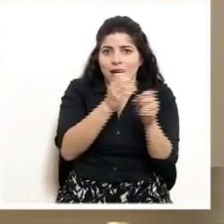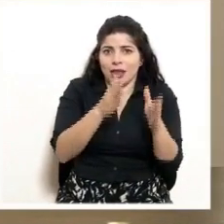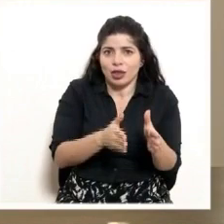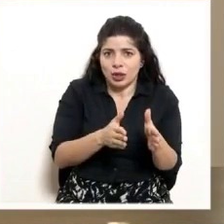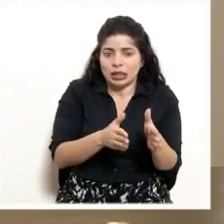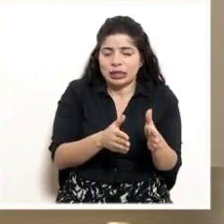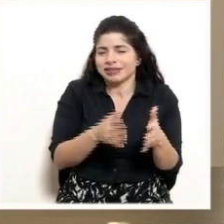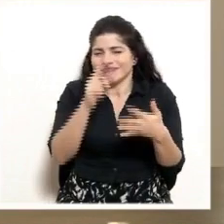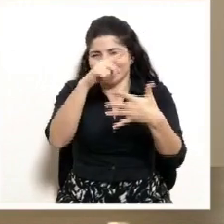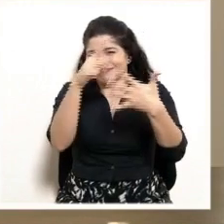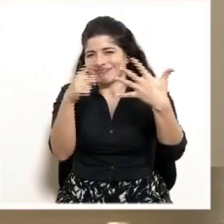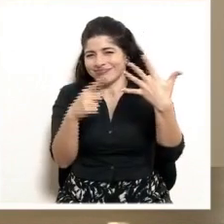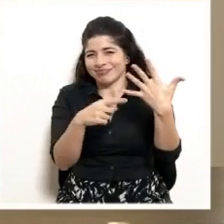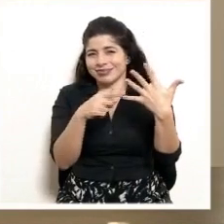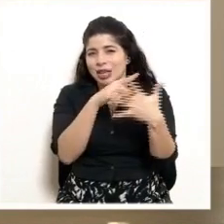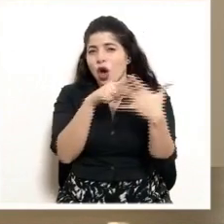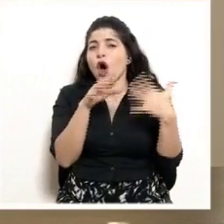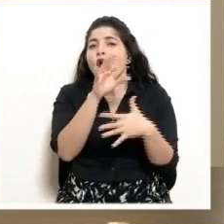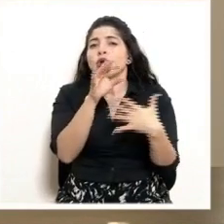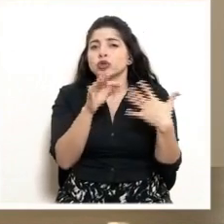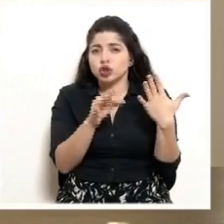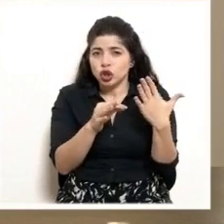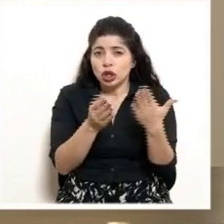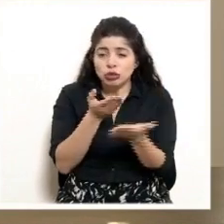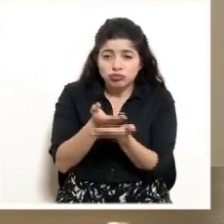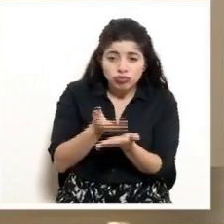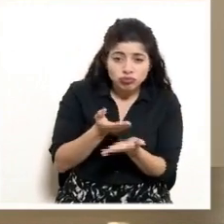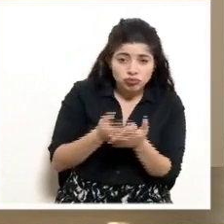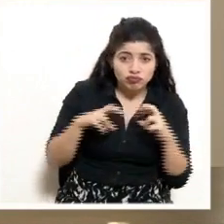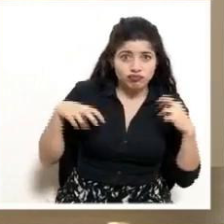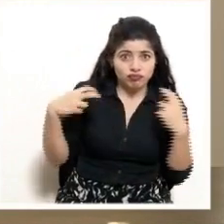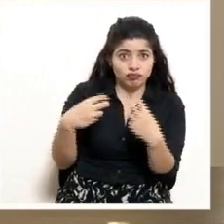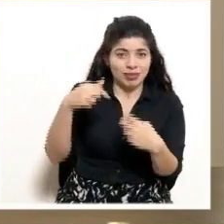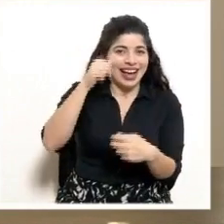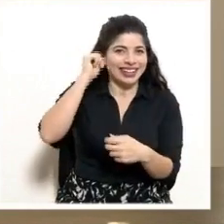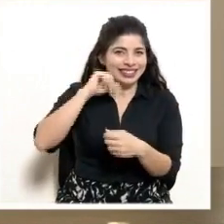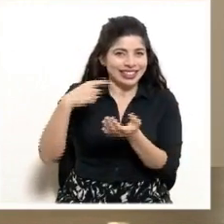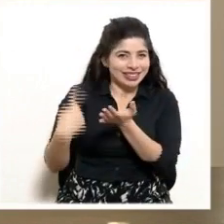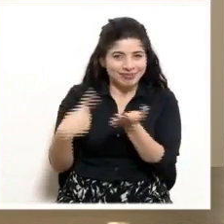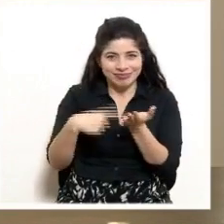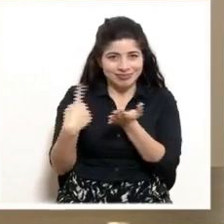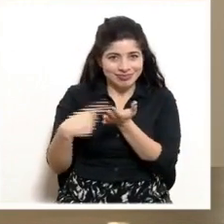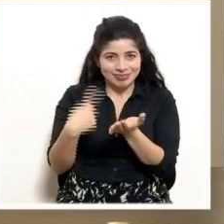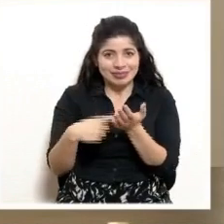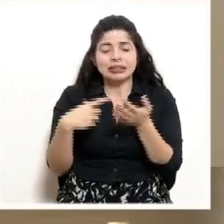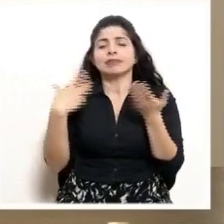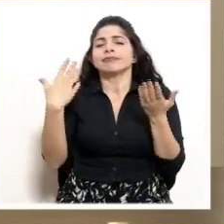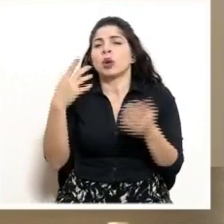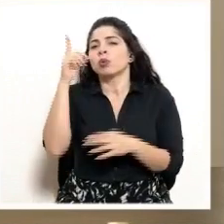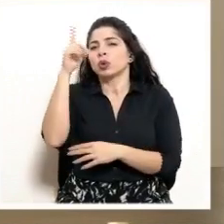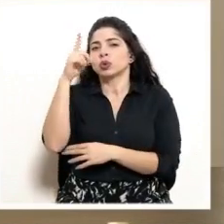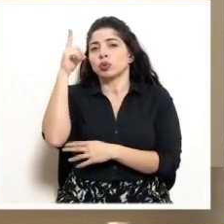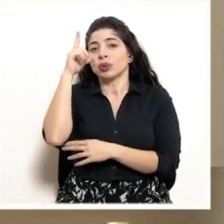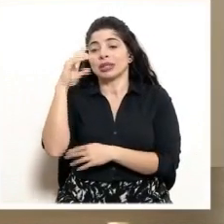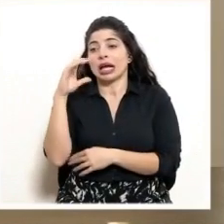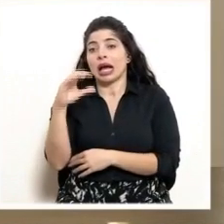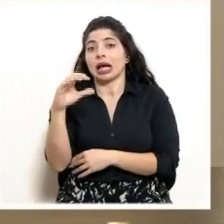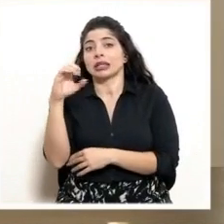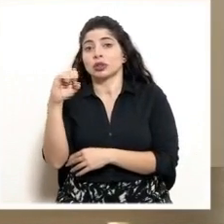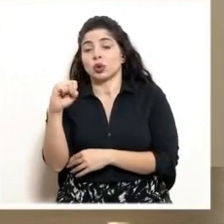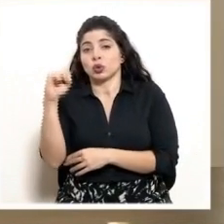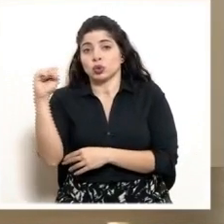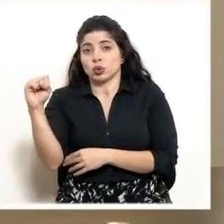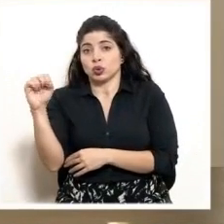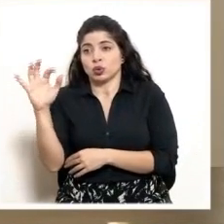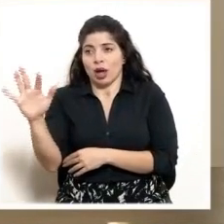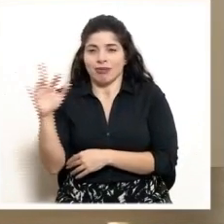Entonces, todo este tipo de opciones se plantearon en la mesa de trabajo el día de ayer. Por supuesto, los colegas de la Caja Costaricense